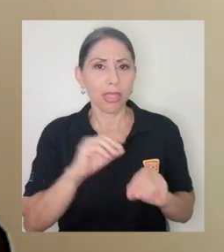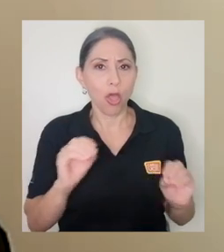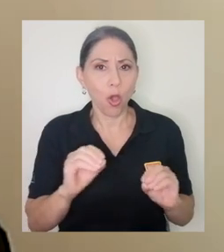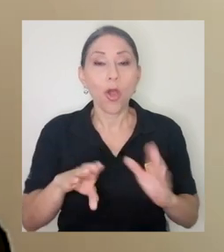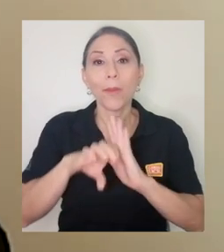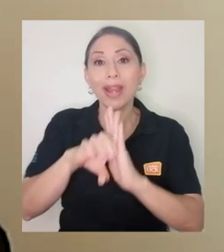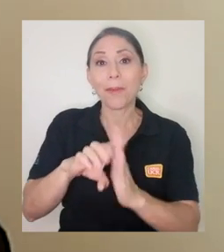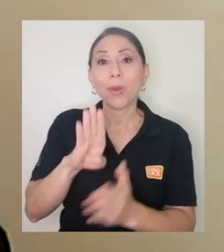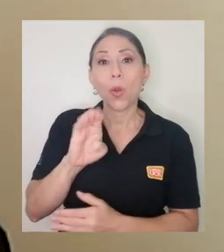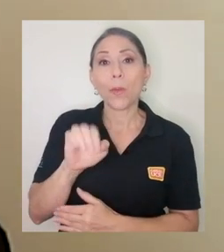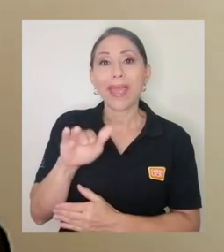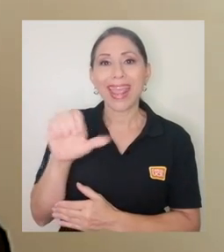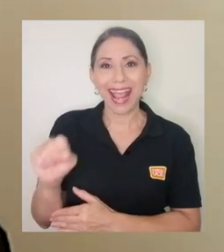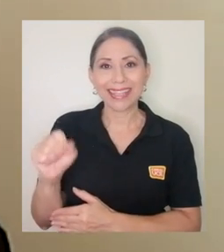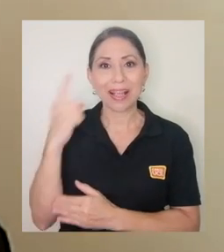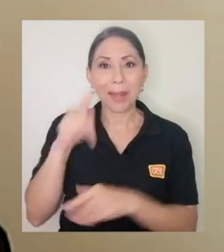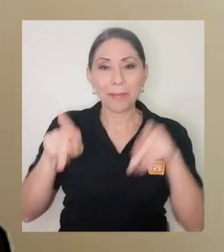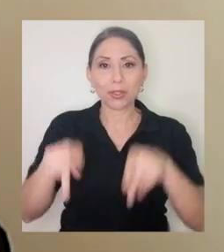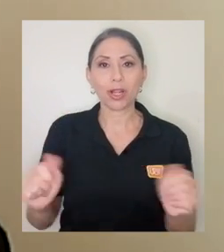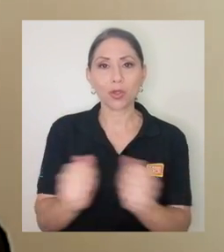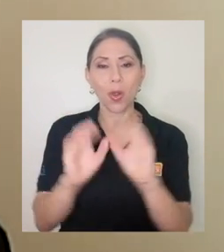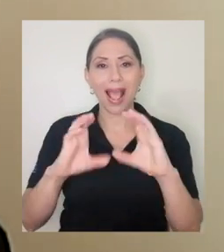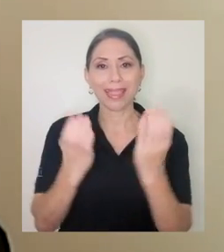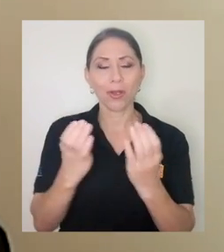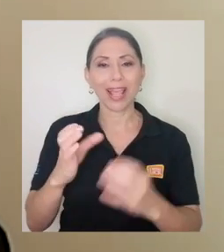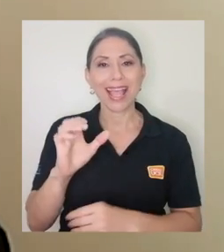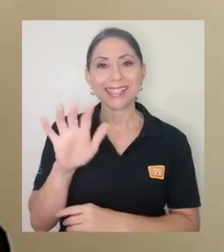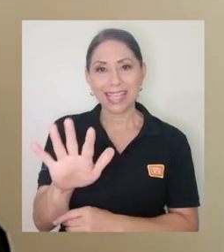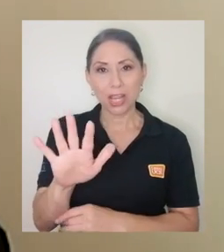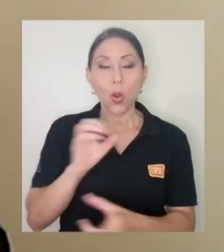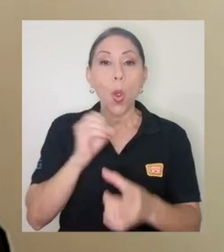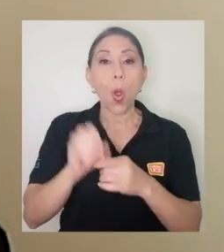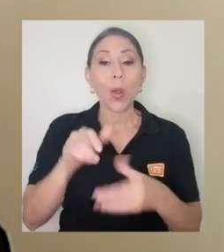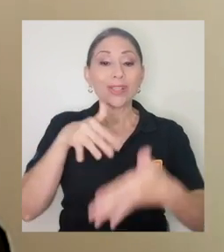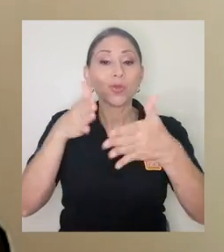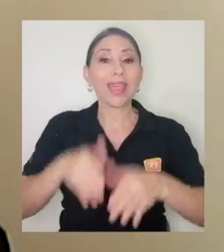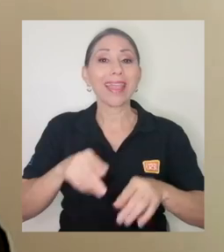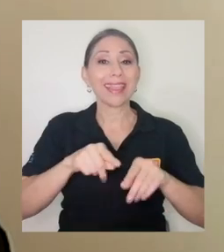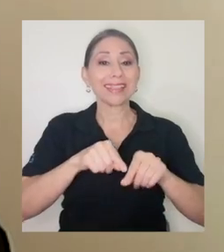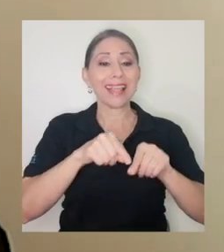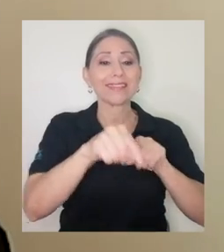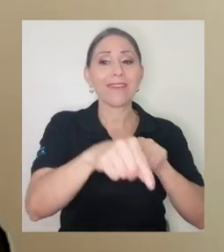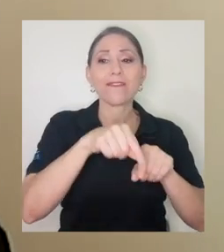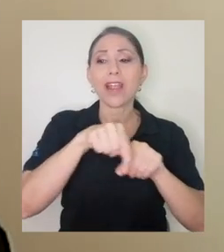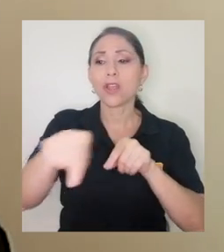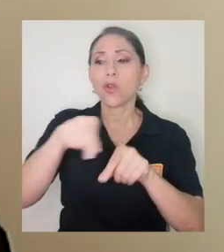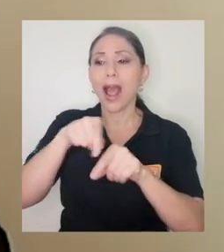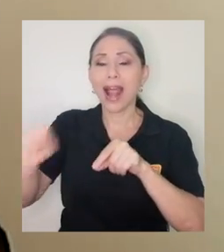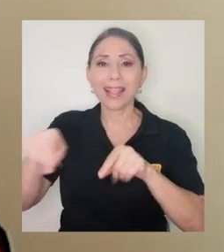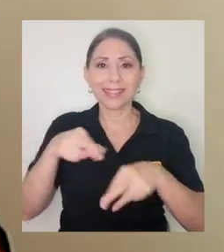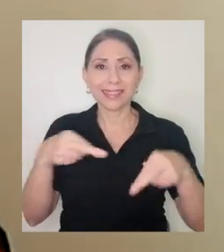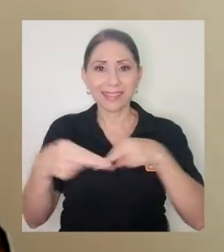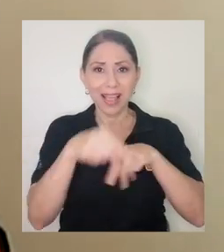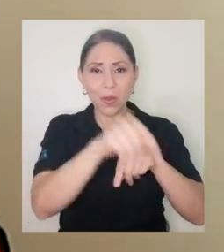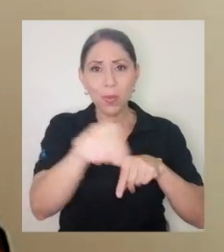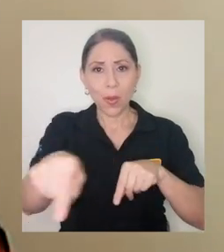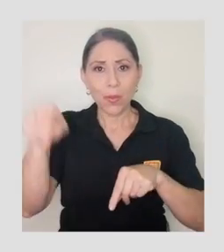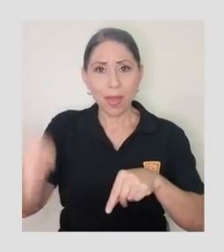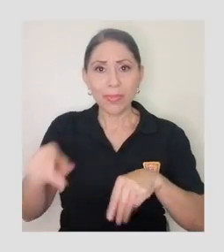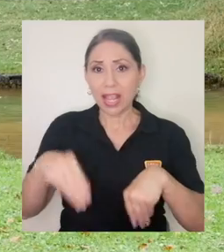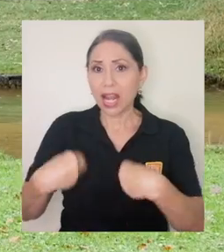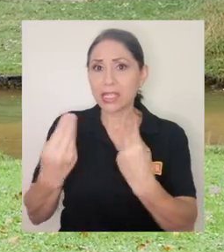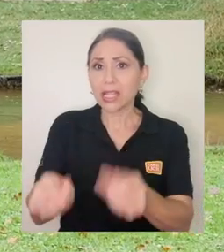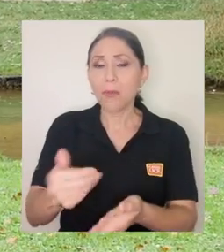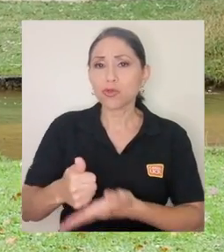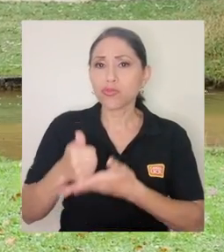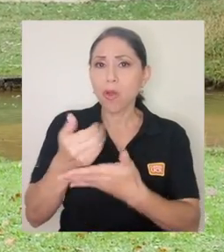para estudiantes becarios y becaria 5, o para estudiantes de sedes regionales, a los cuales les damos una beca